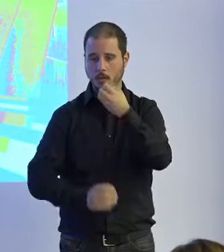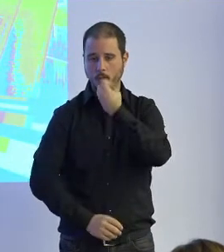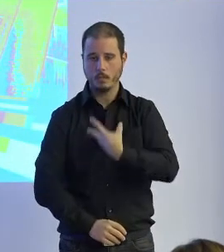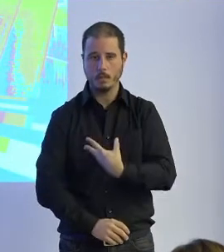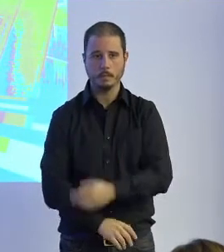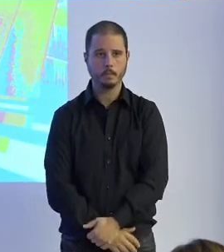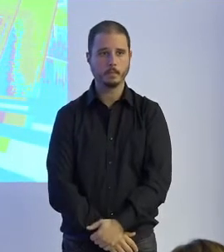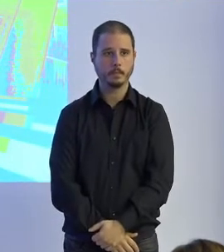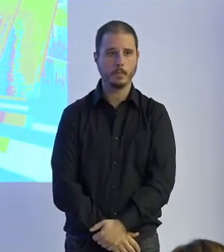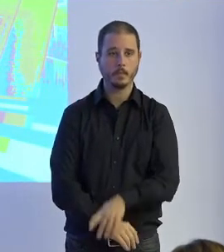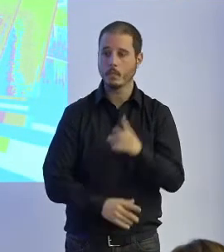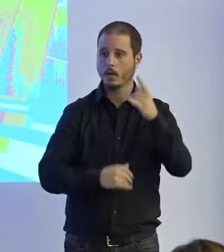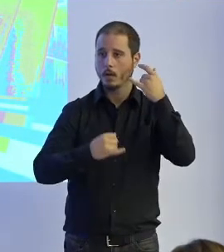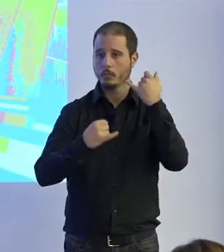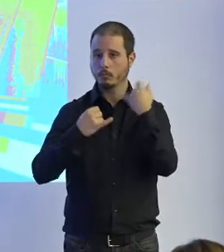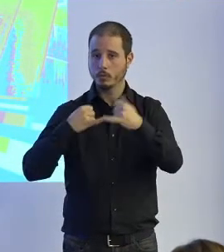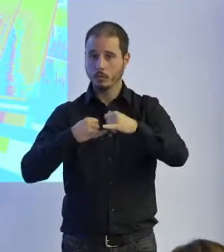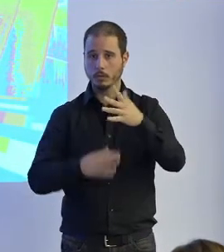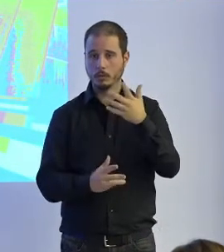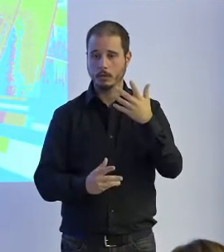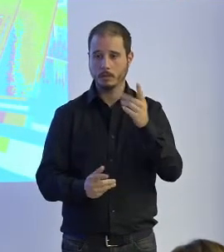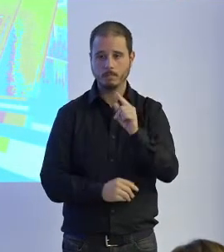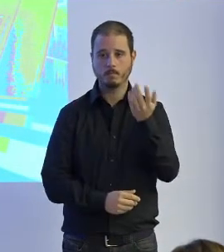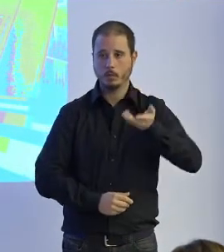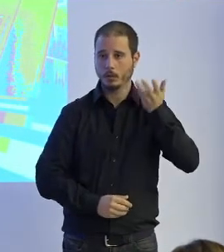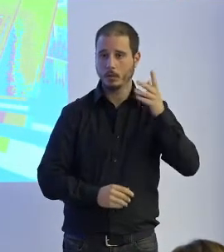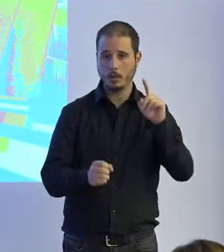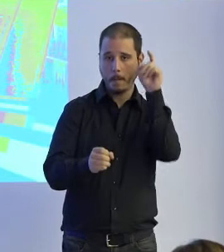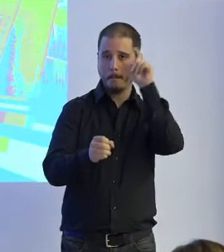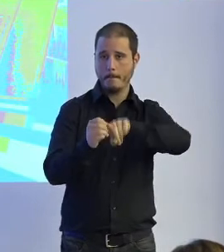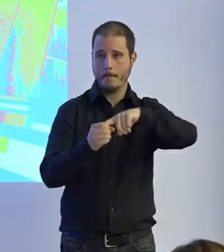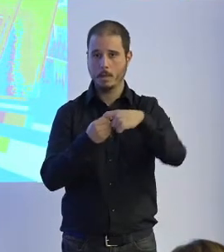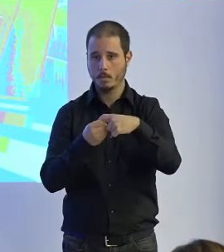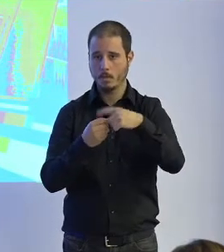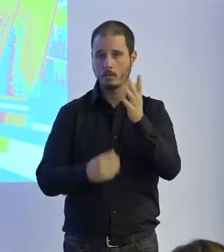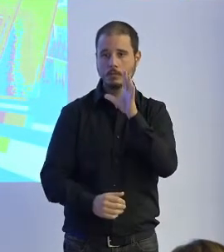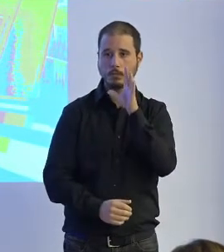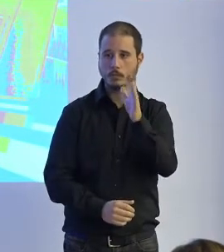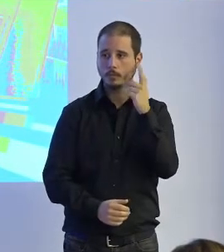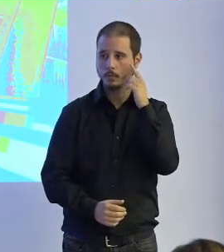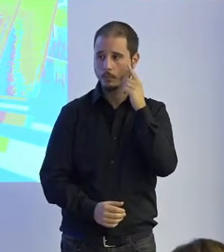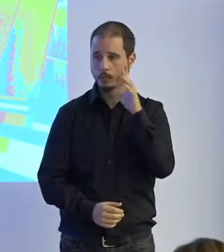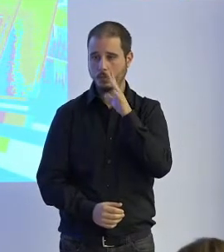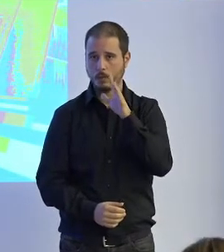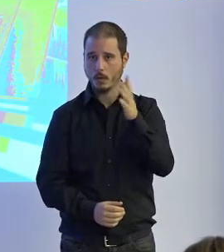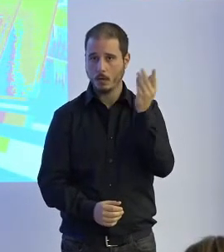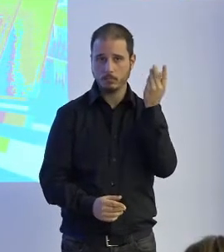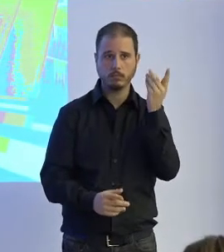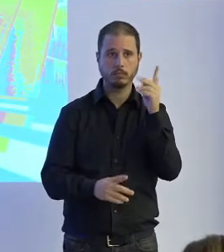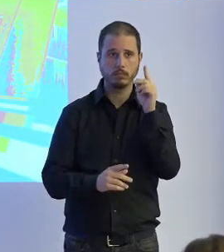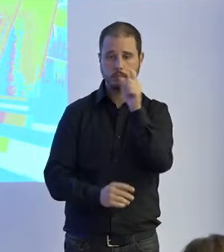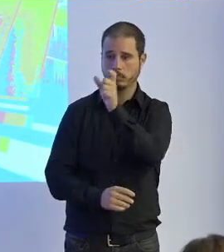Por último, pieza clave, en mi opinión, también es la participación. Ojo, porque la consulta a los afectados es una tarea que se prevé hacer en